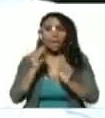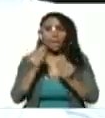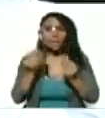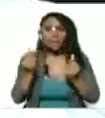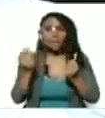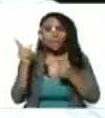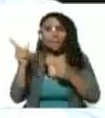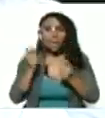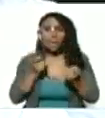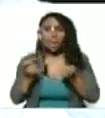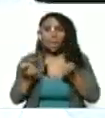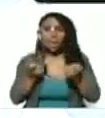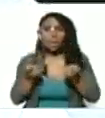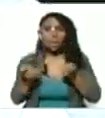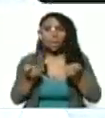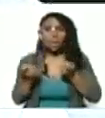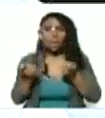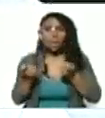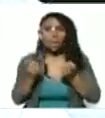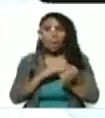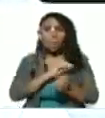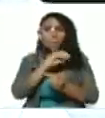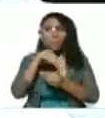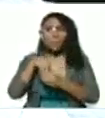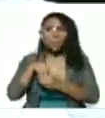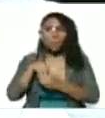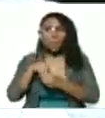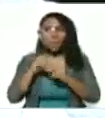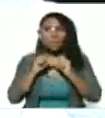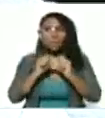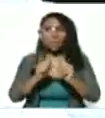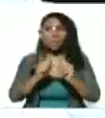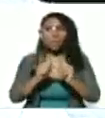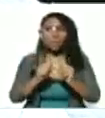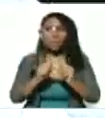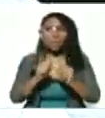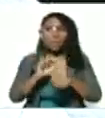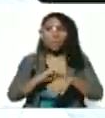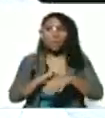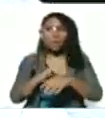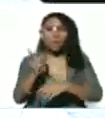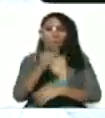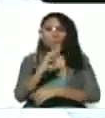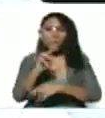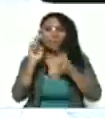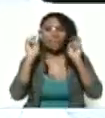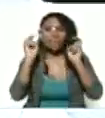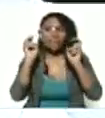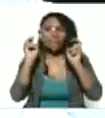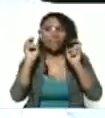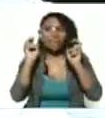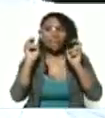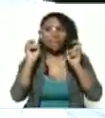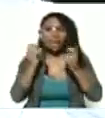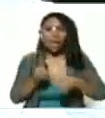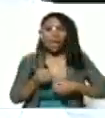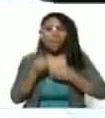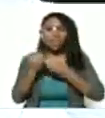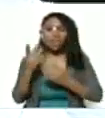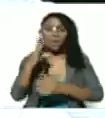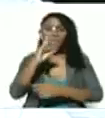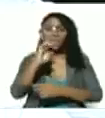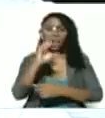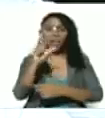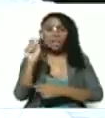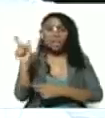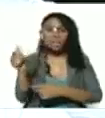hemos controlado el aislamiento y el seguimiento médico en ambos casos la cepa delta se presentó en